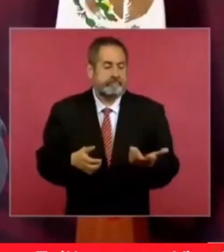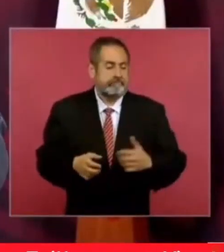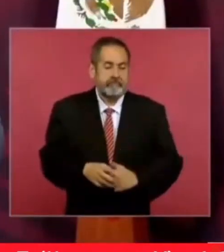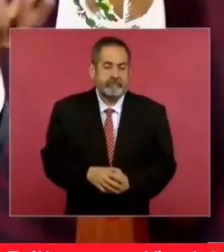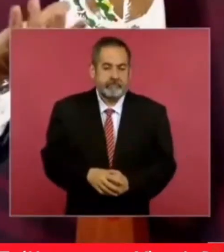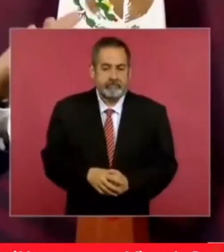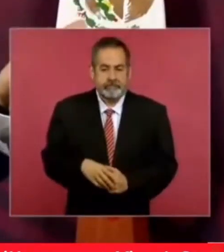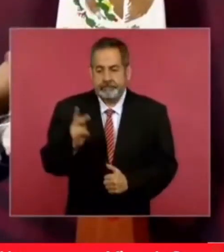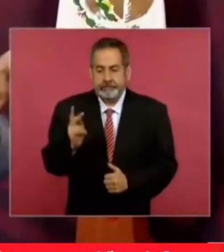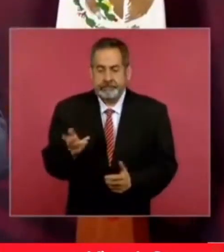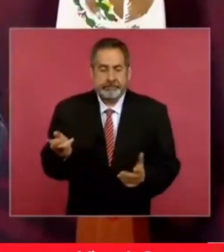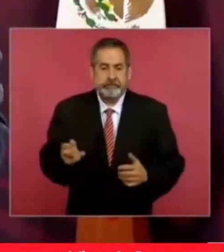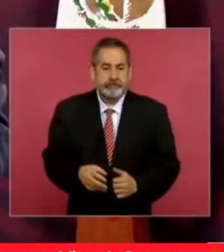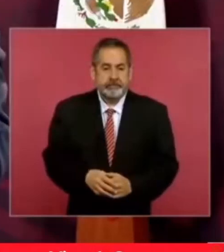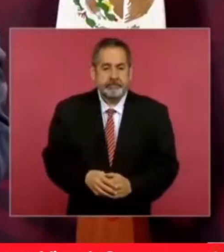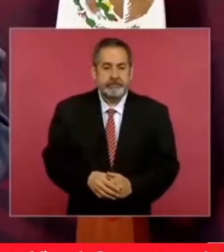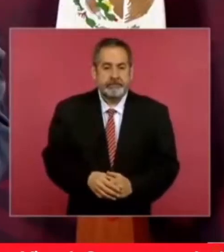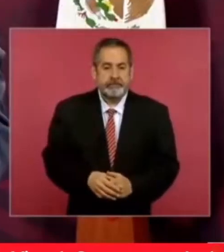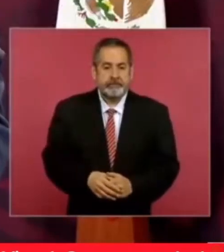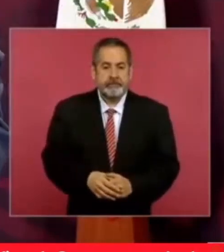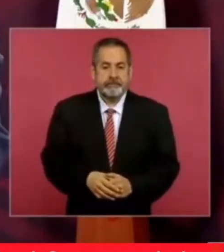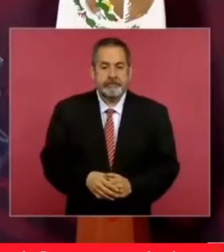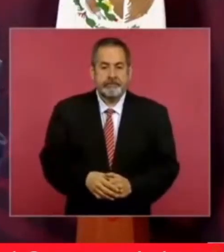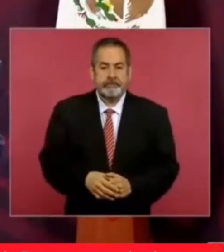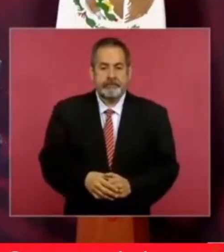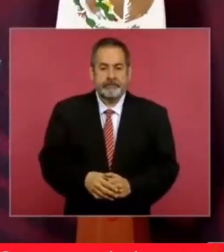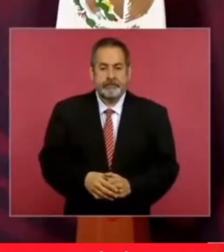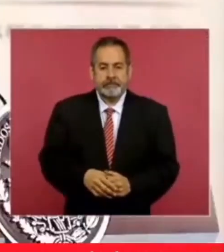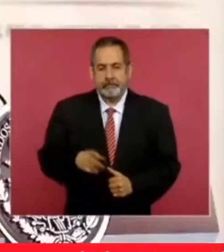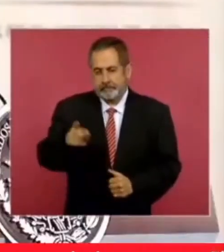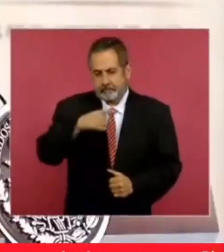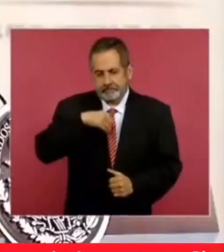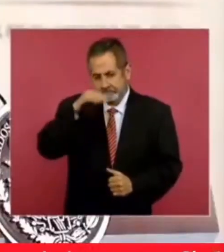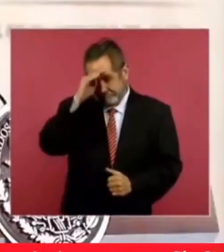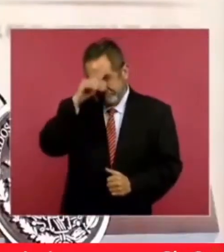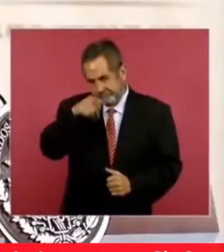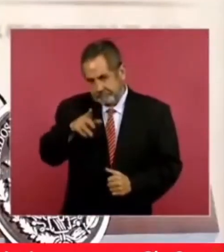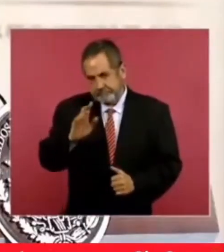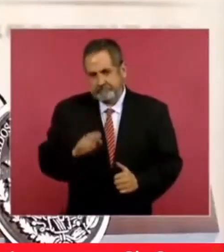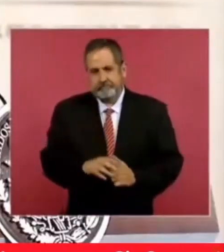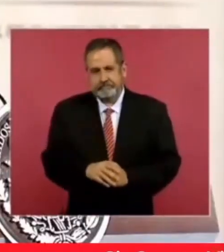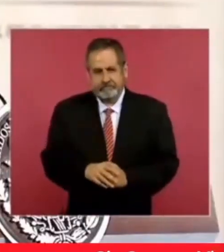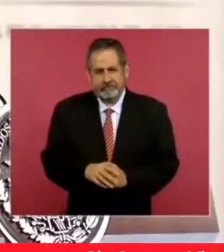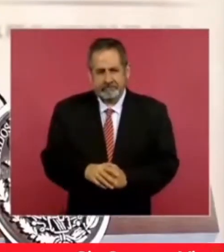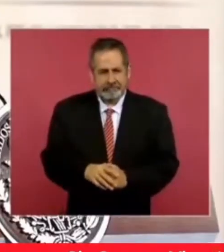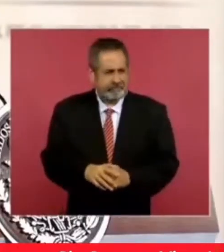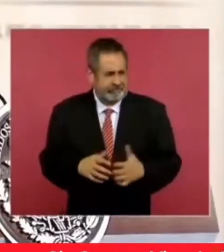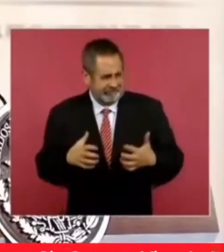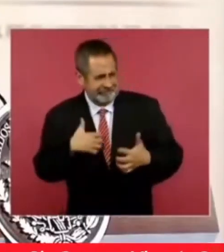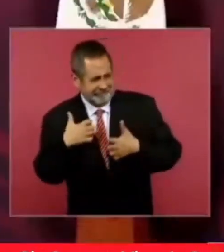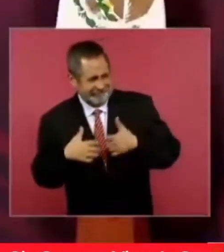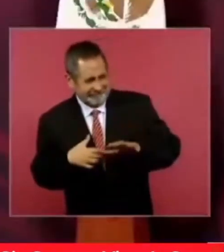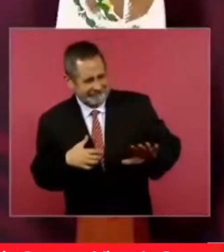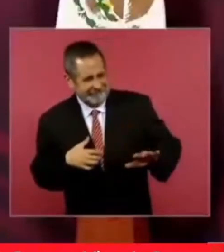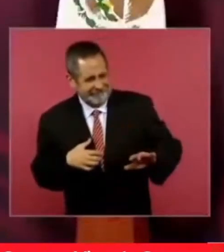pero ¿qué dicen ustedes? ¿aguantamos el enojo